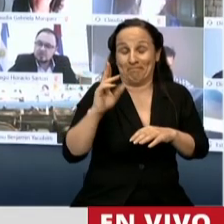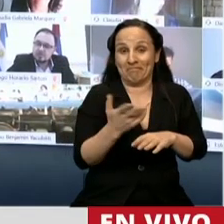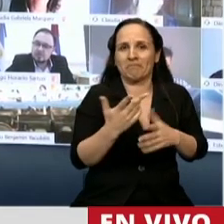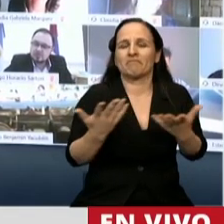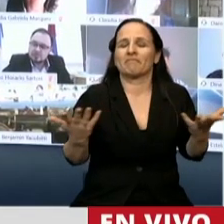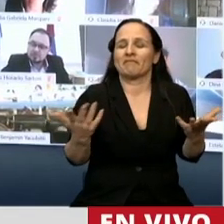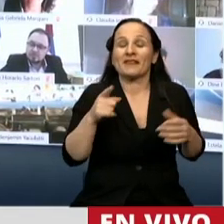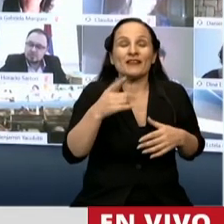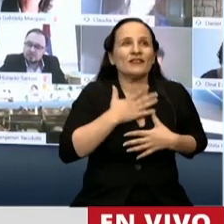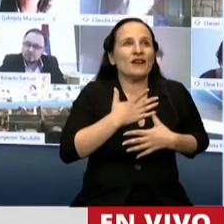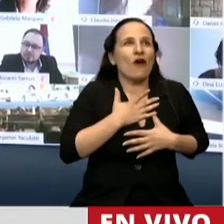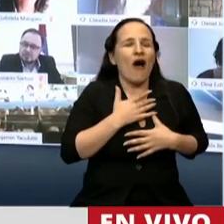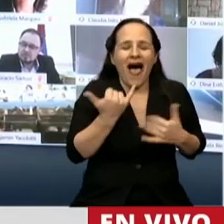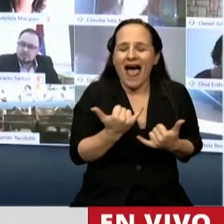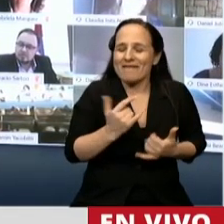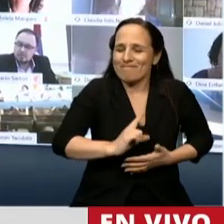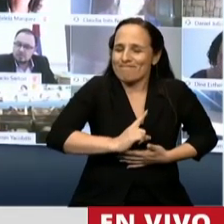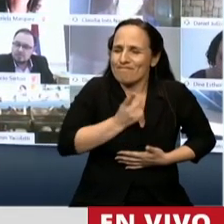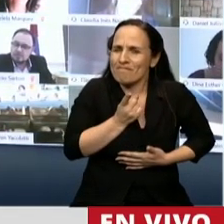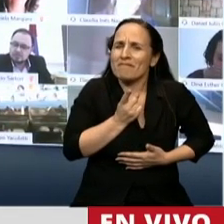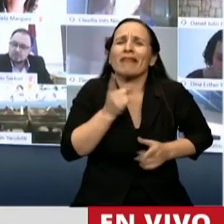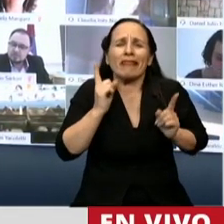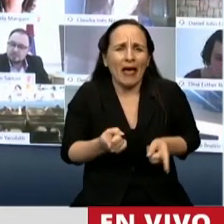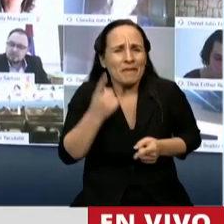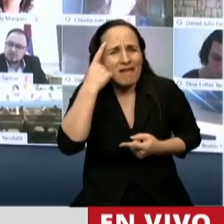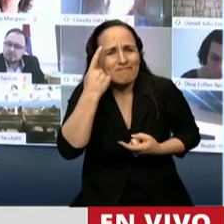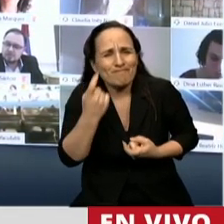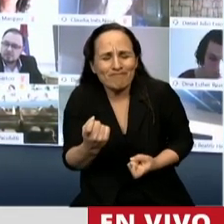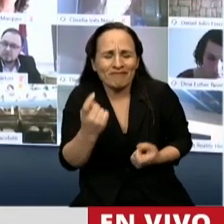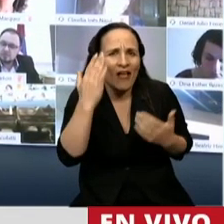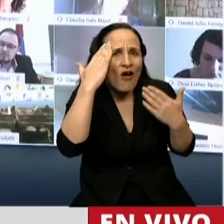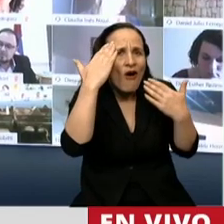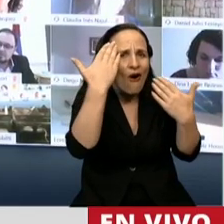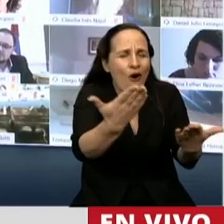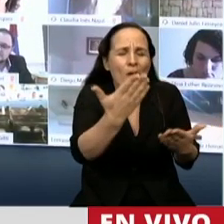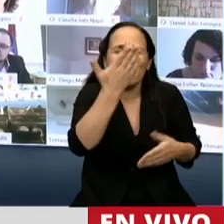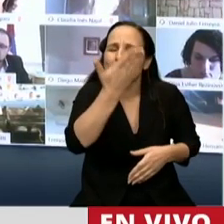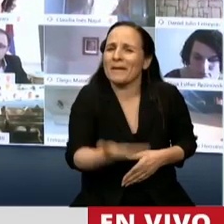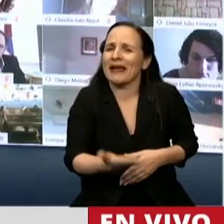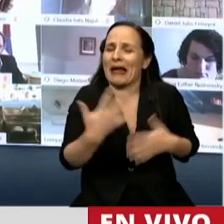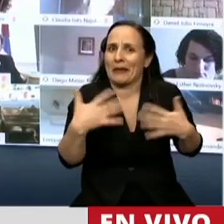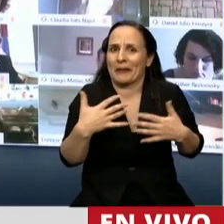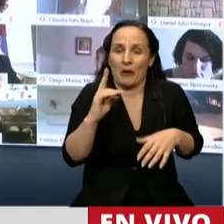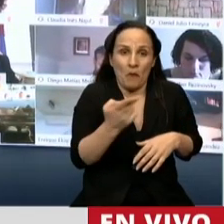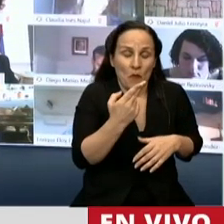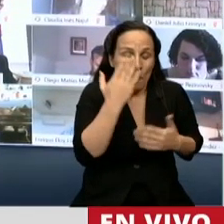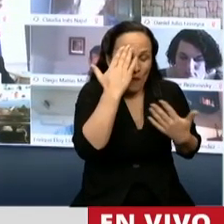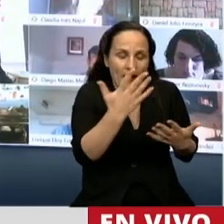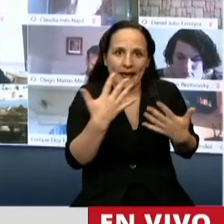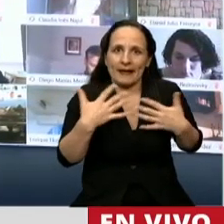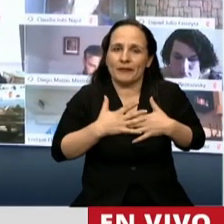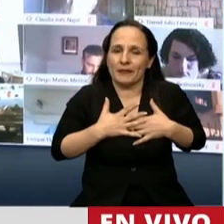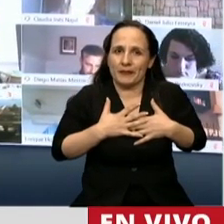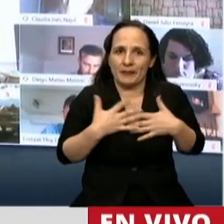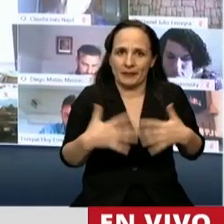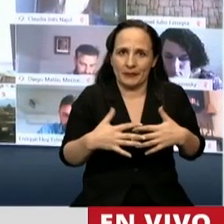y al mismo tiempo me invade una tristeza homenajear a Quino luego de su fallecimiento. Su